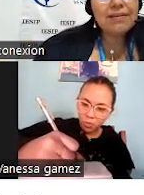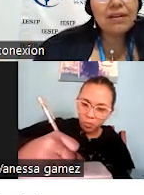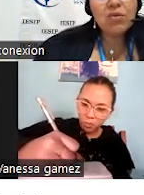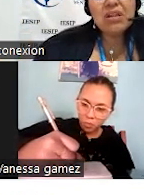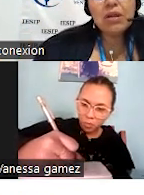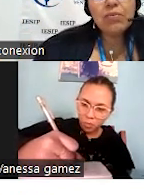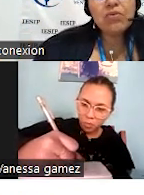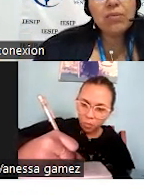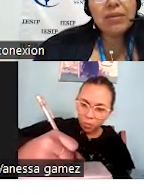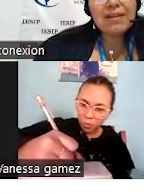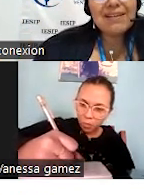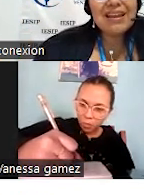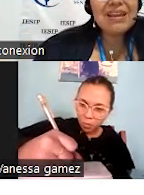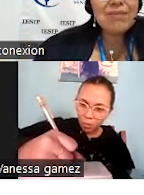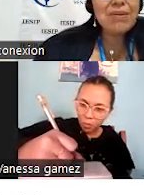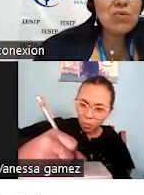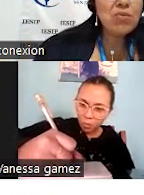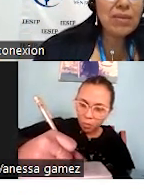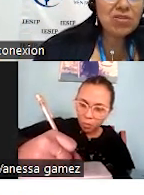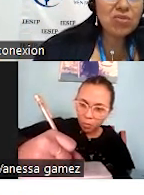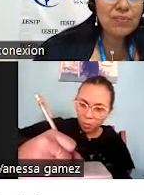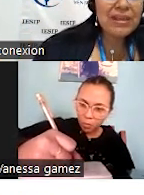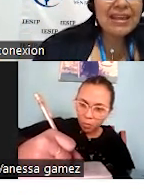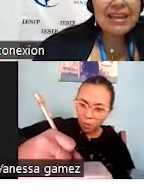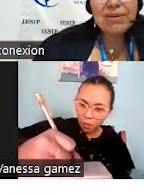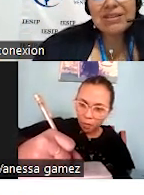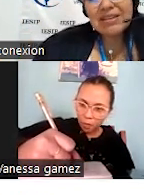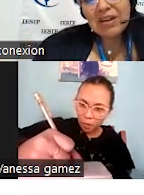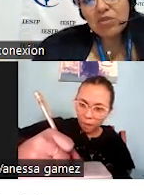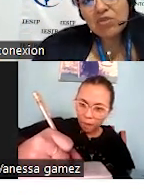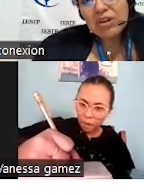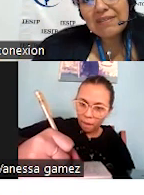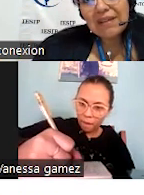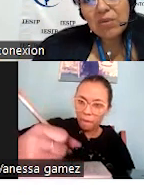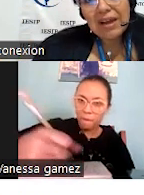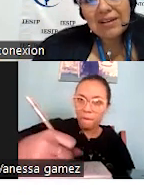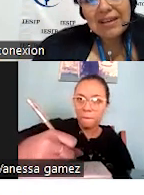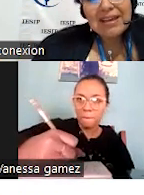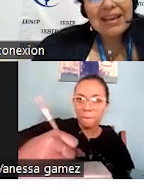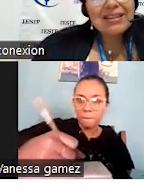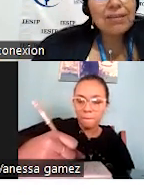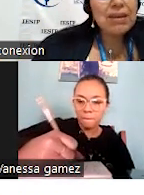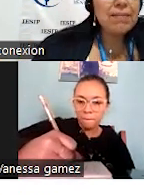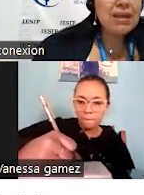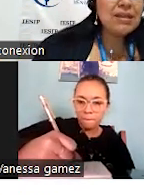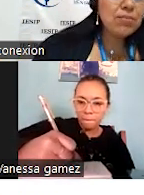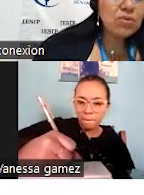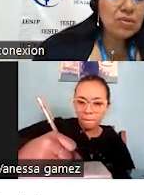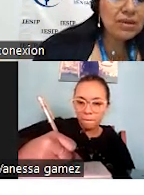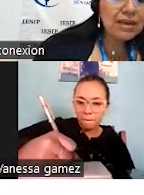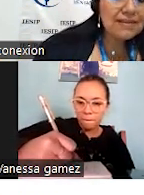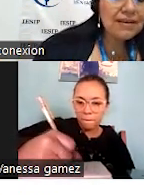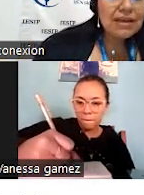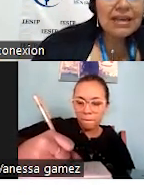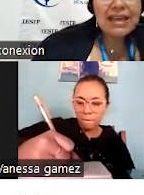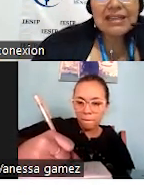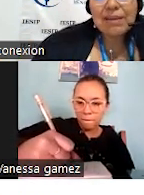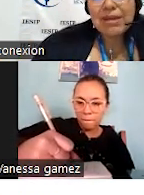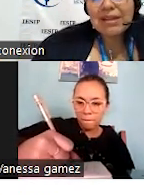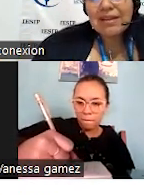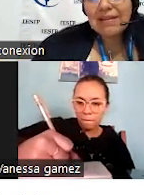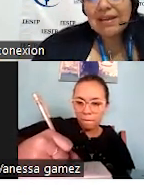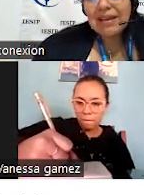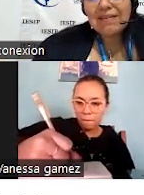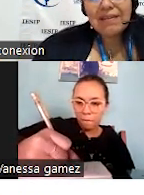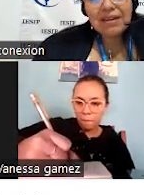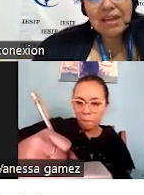pollo en brasa, ¿no? El del pollo en brasa. Y va a haber un momento que va a llegar otro restaurante que también vende pollo en brasa, que